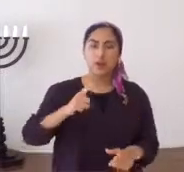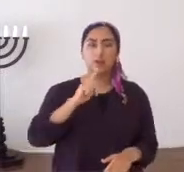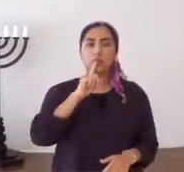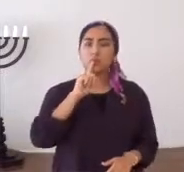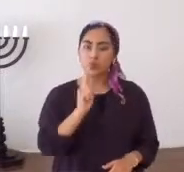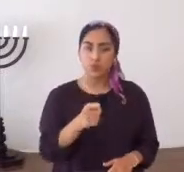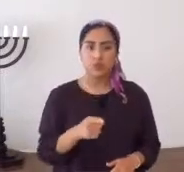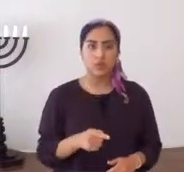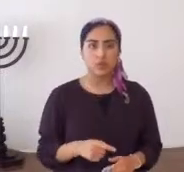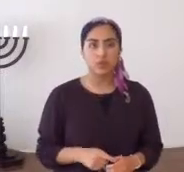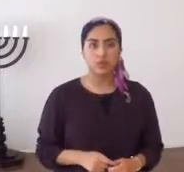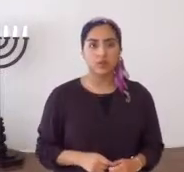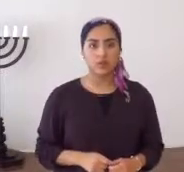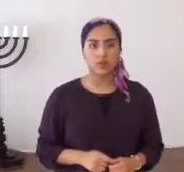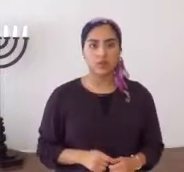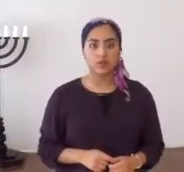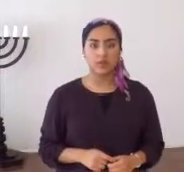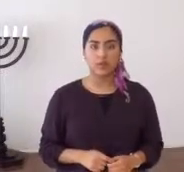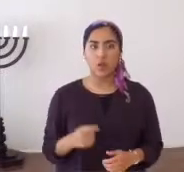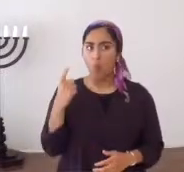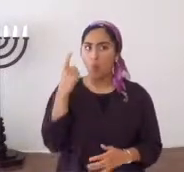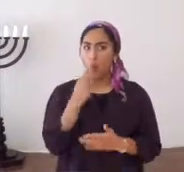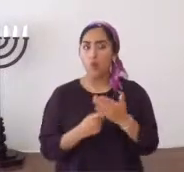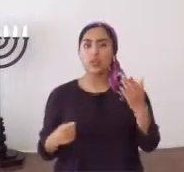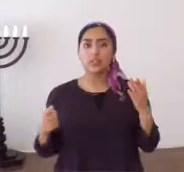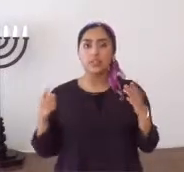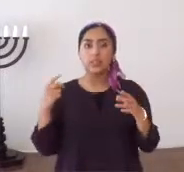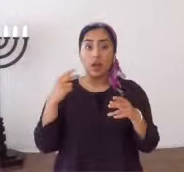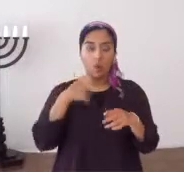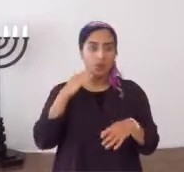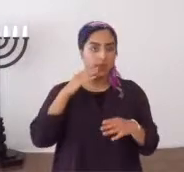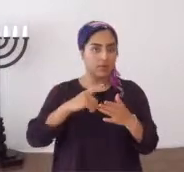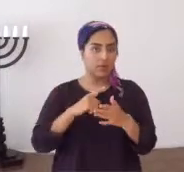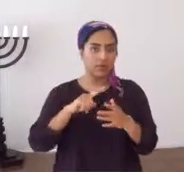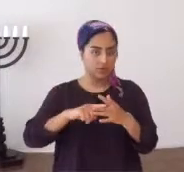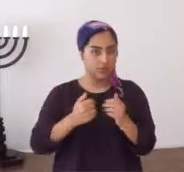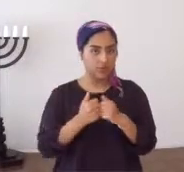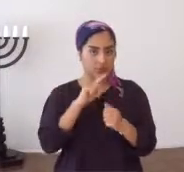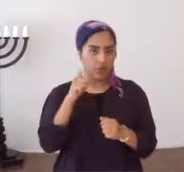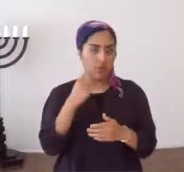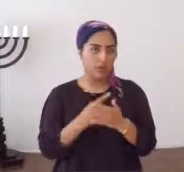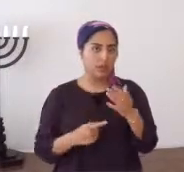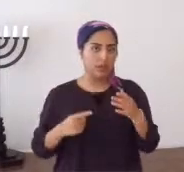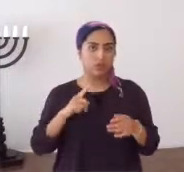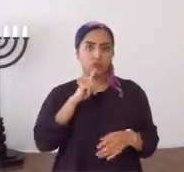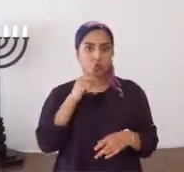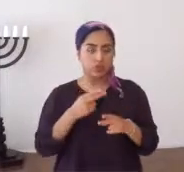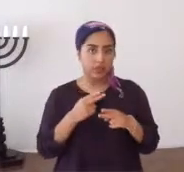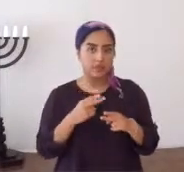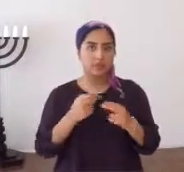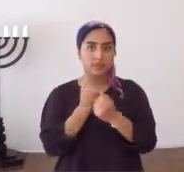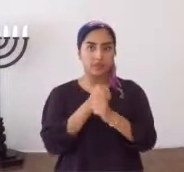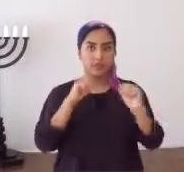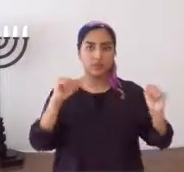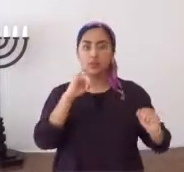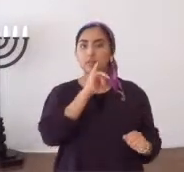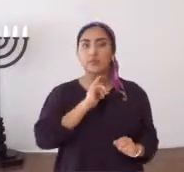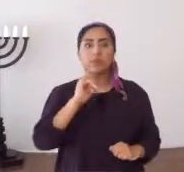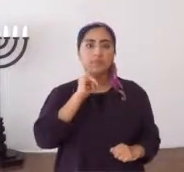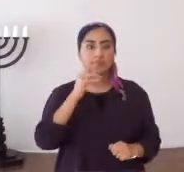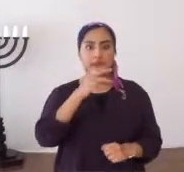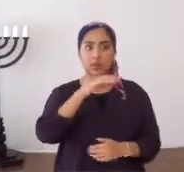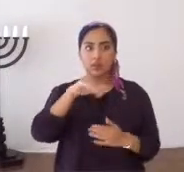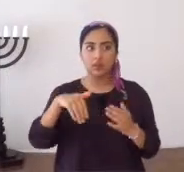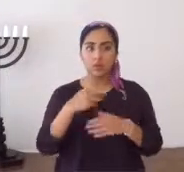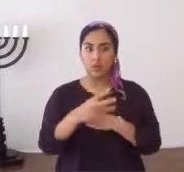Hoy, Gatolimeth, una gran verdad. ¿Cuál es el nombre? Vamos a empezar con una pregunta. ¿Cuál es el nombre correcto del Salvador de